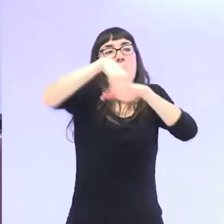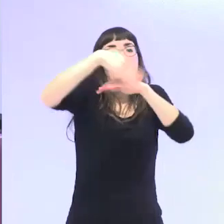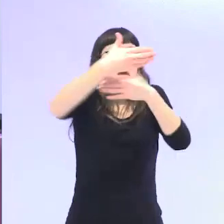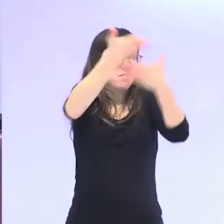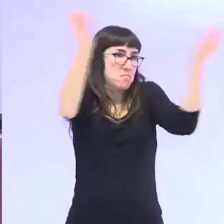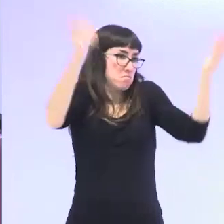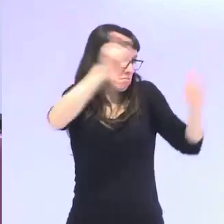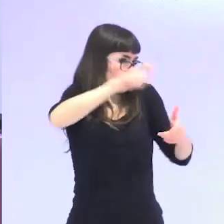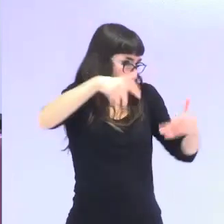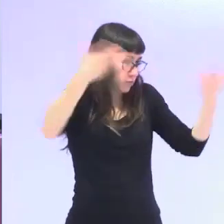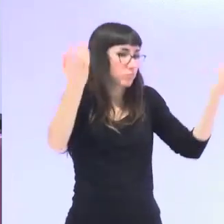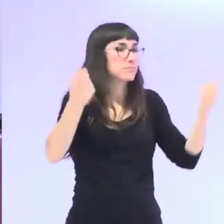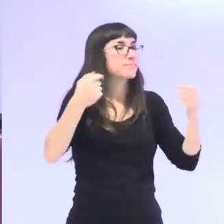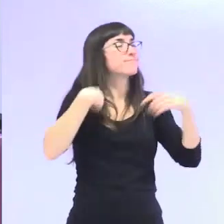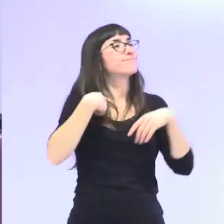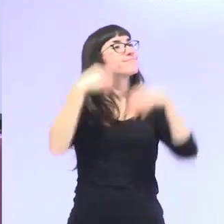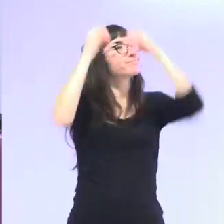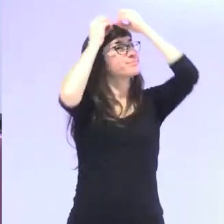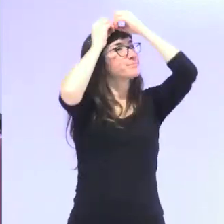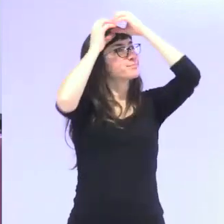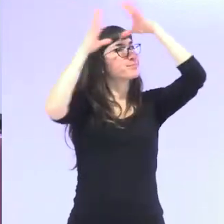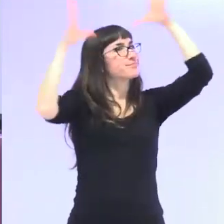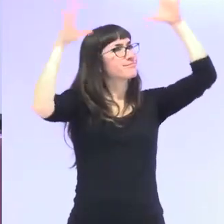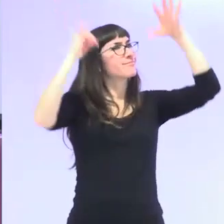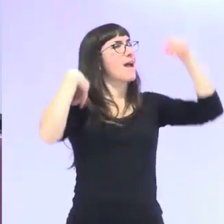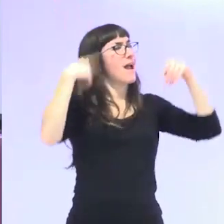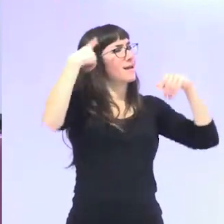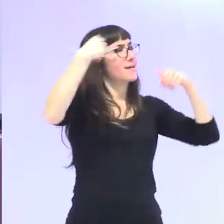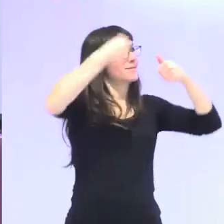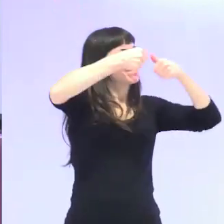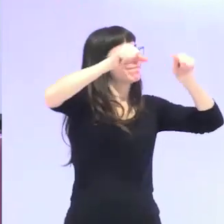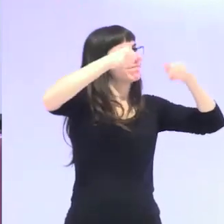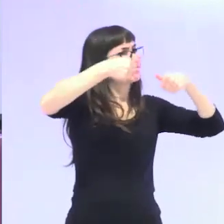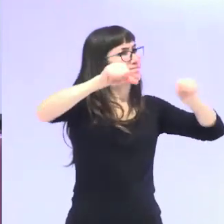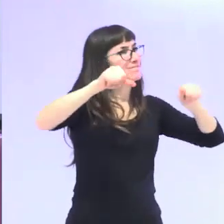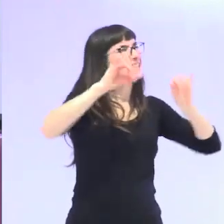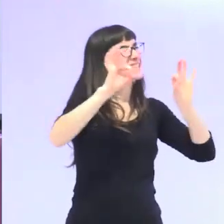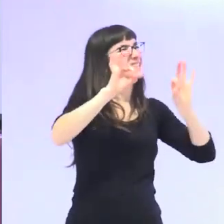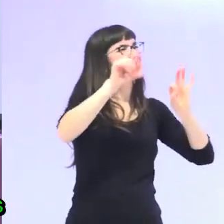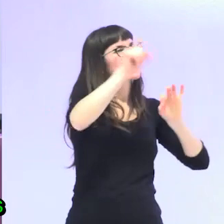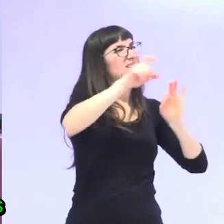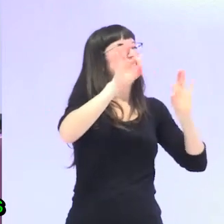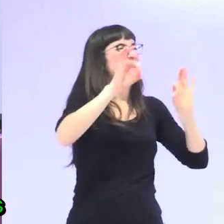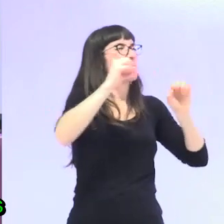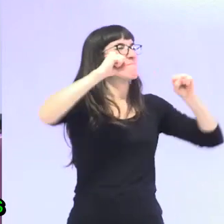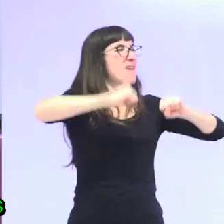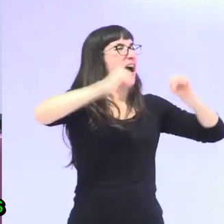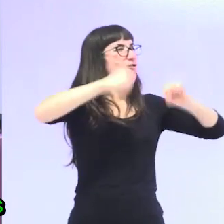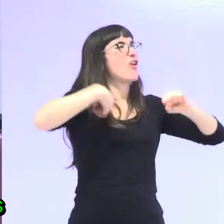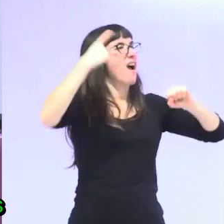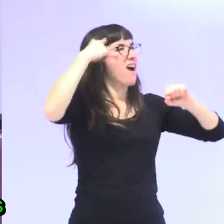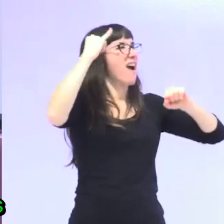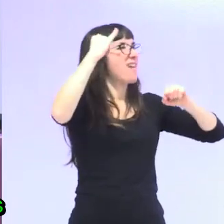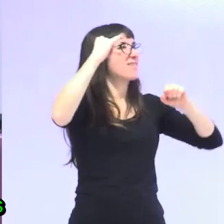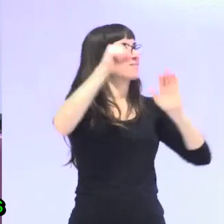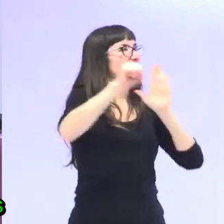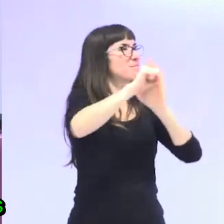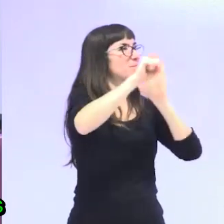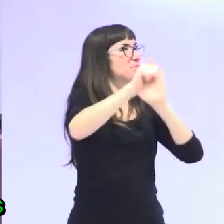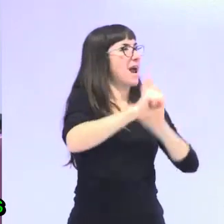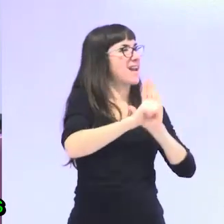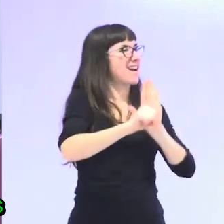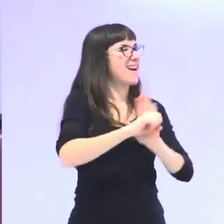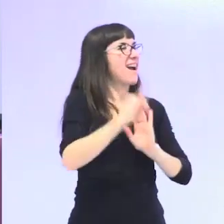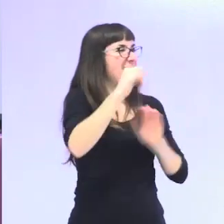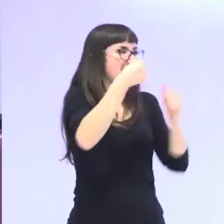las ideas que tenemos preconcebidas acerca de lo que es el envejecimiento todavía a día de hoy está muy